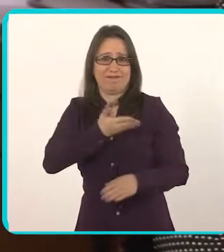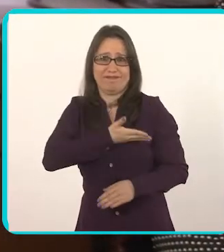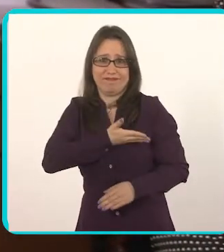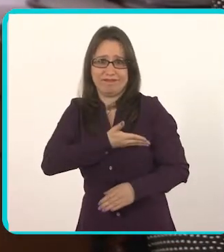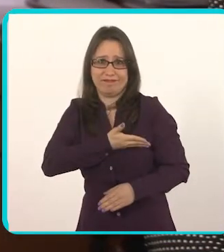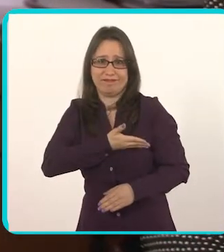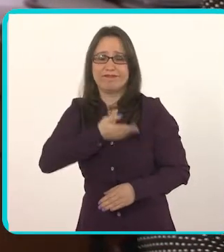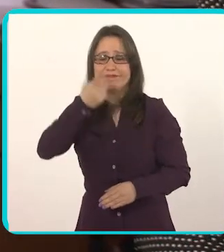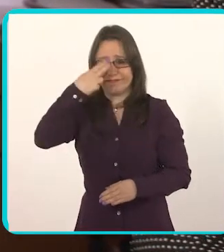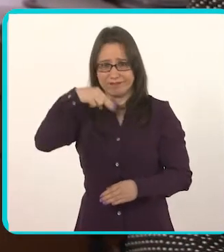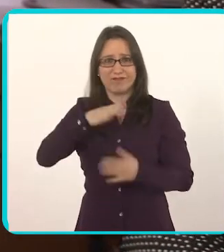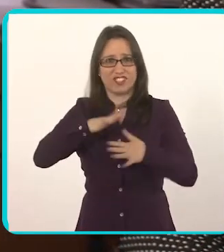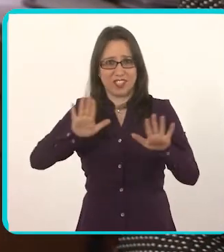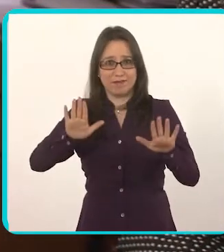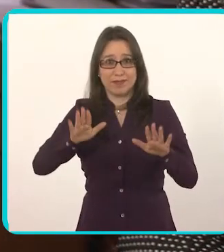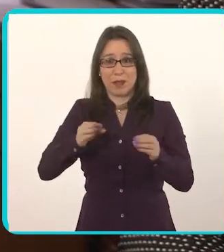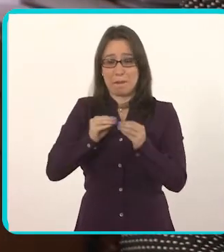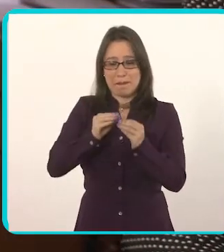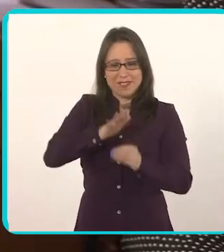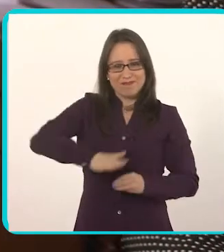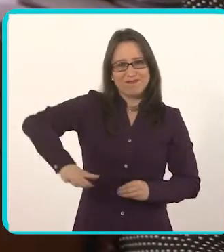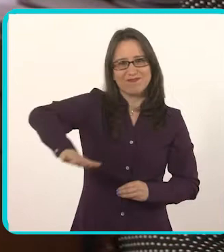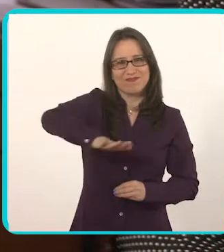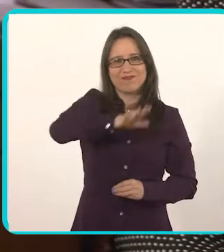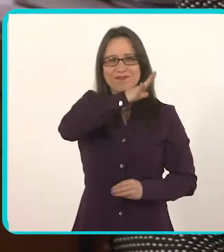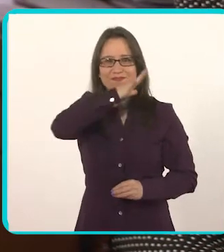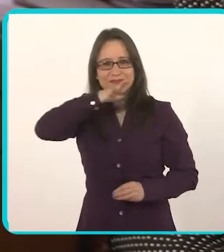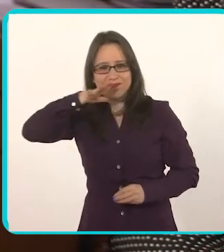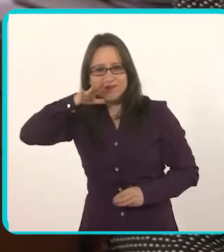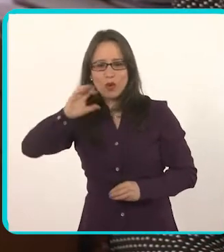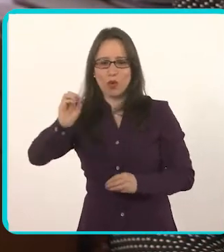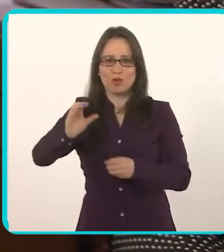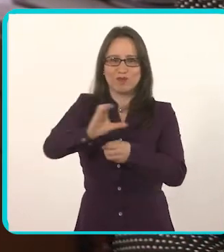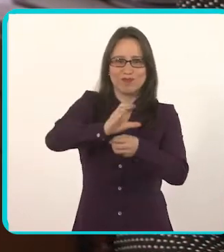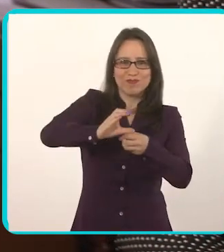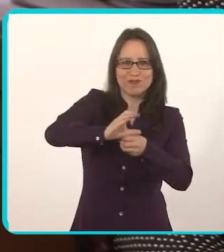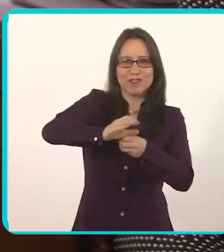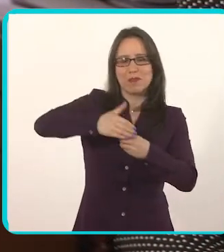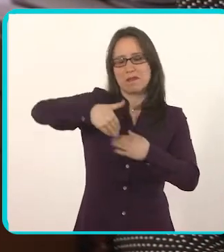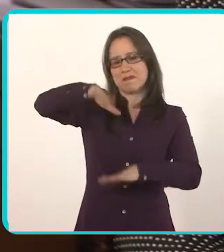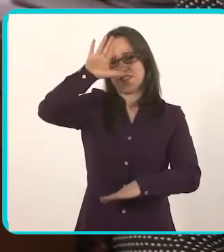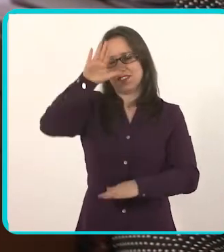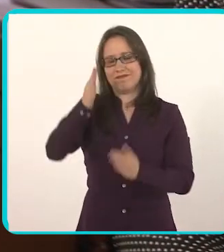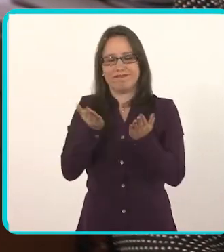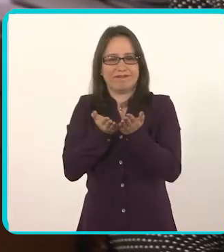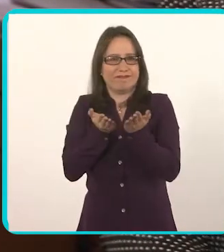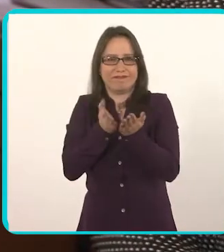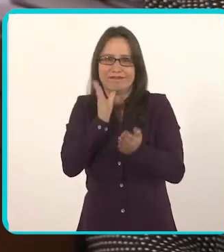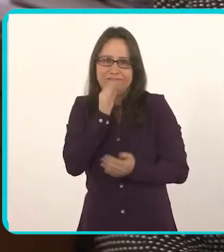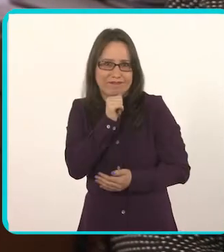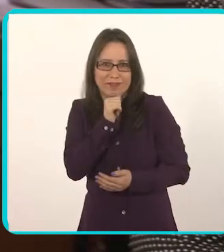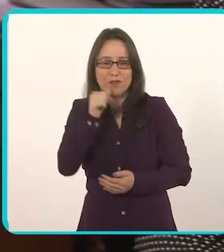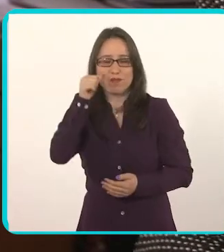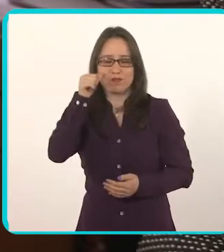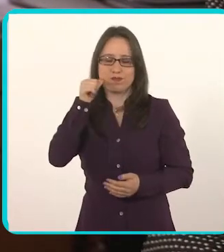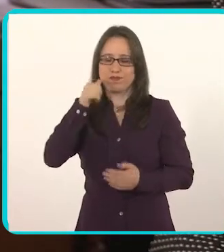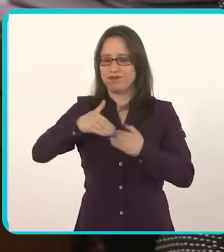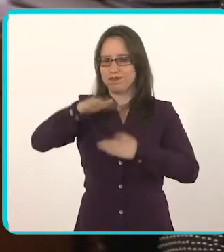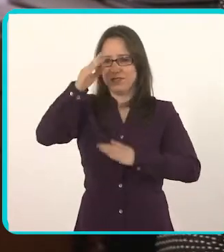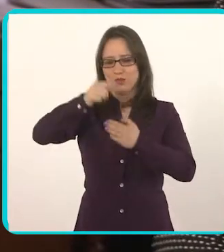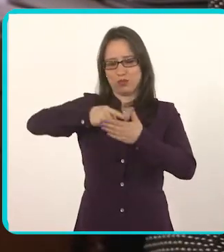que han sido madres o han tenido un hijo. Y es diferente por zonas, por regiones, por educación.